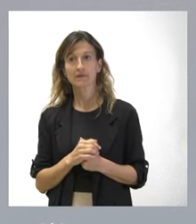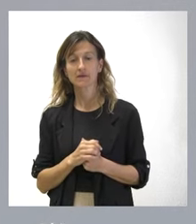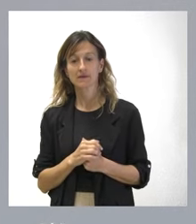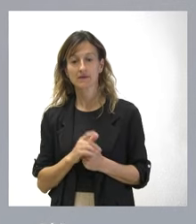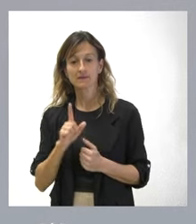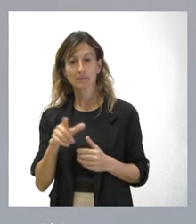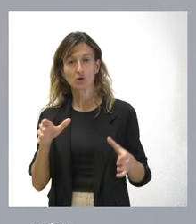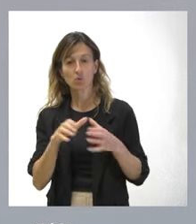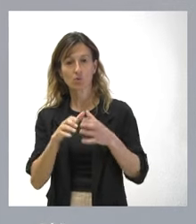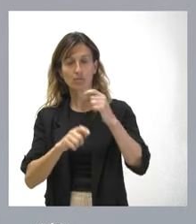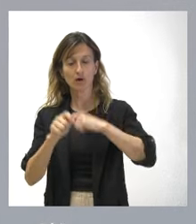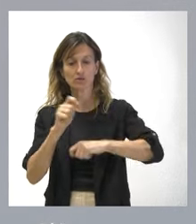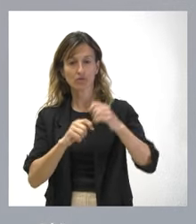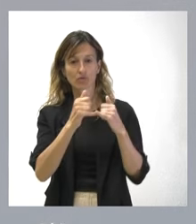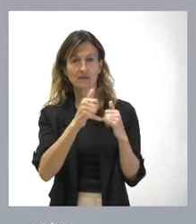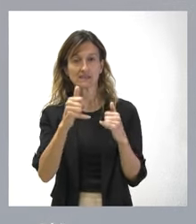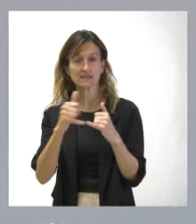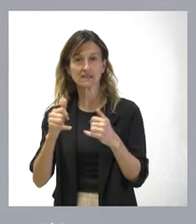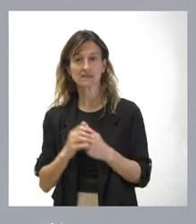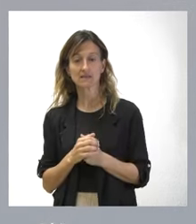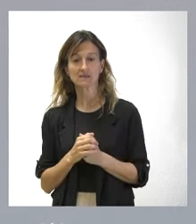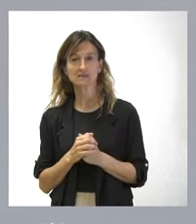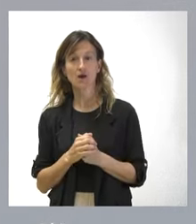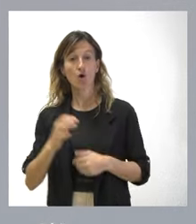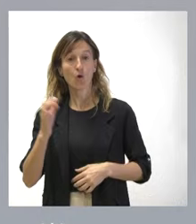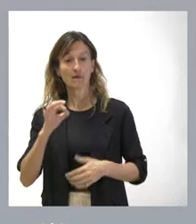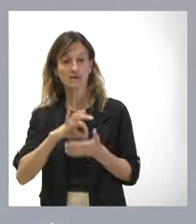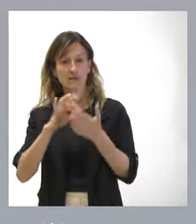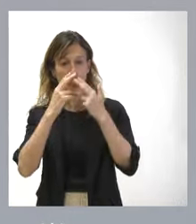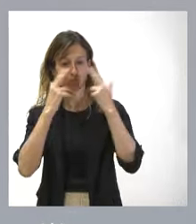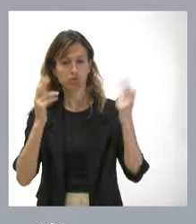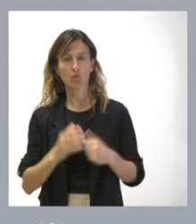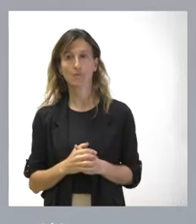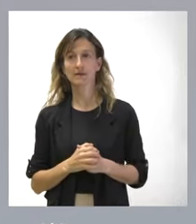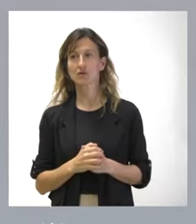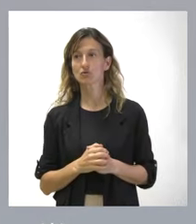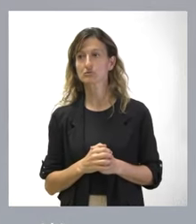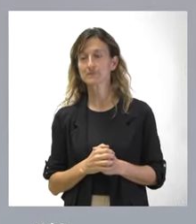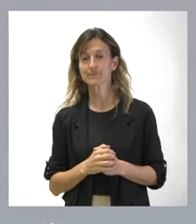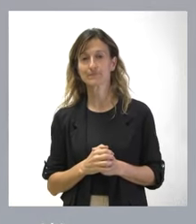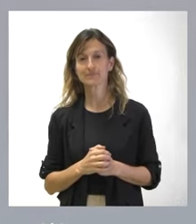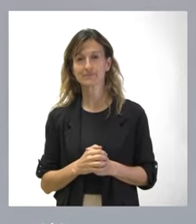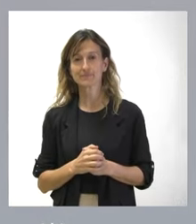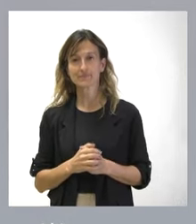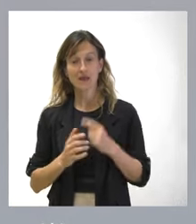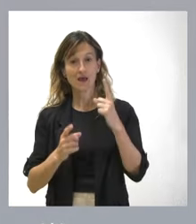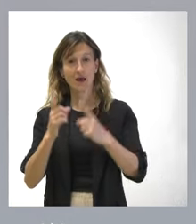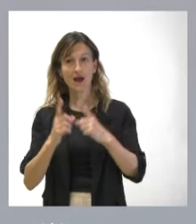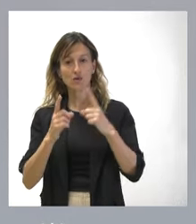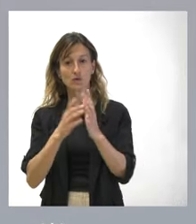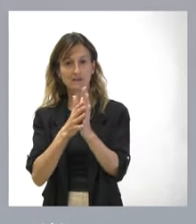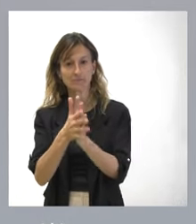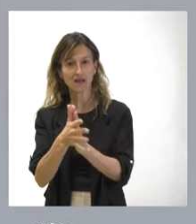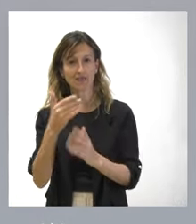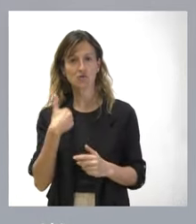asociaciones el número de líneas que son obligación de servicio público. Algunas de estas líneas de obligación de servicio público que están aquí descritas